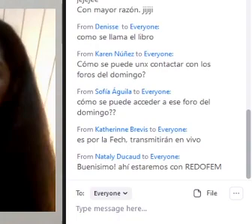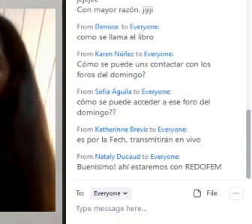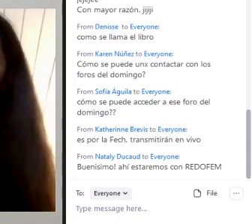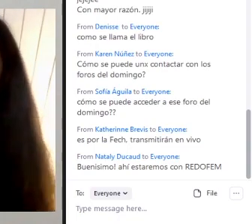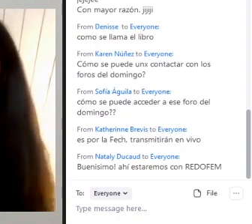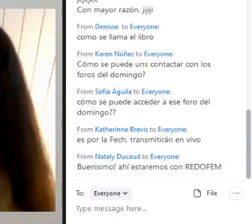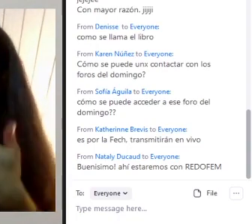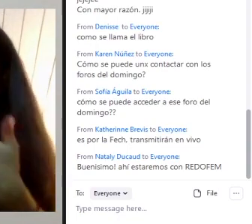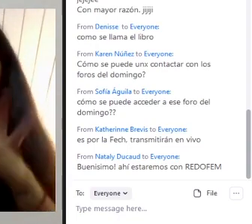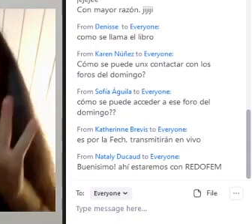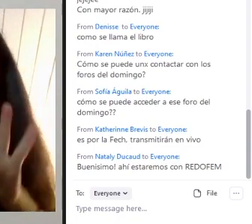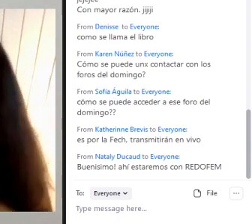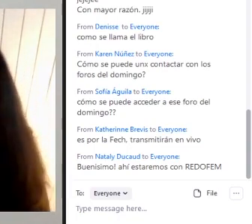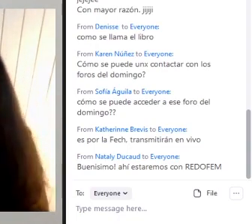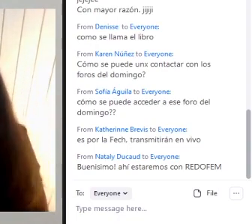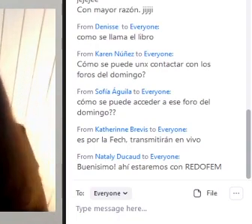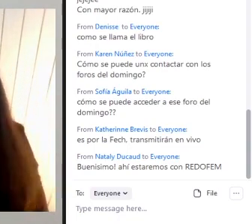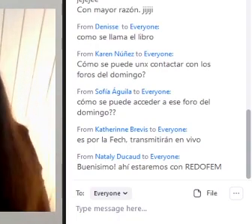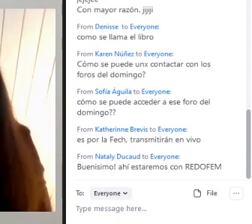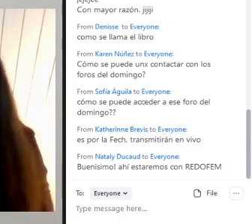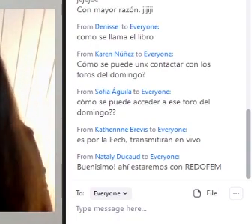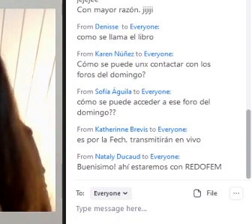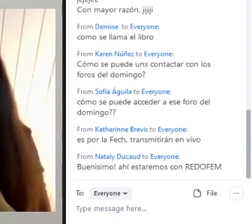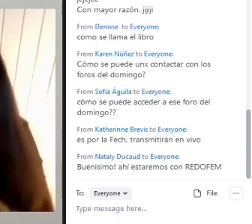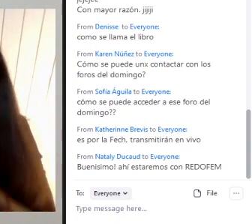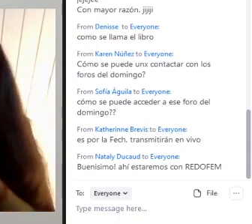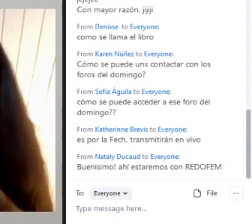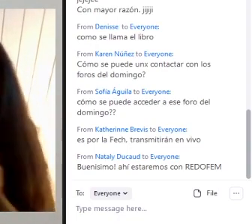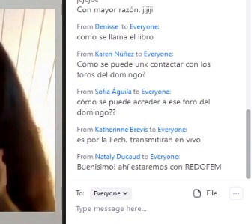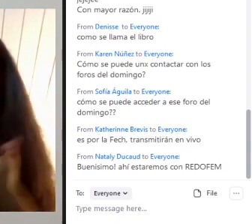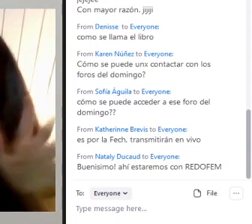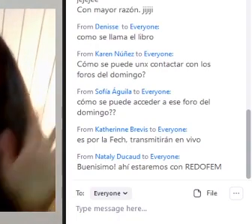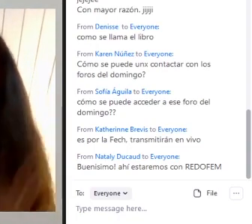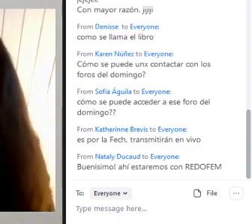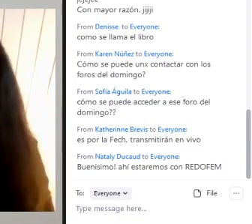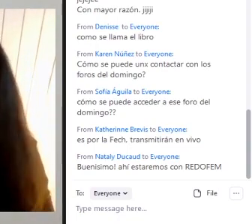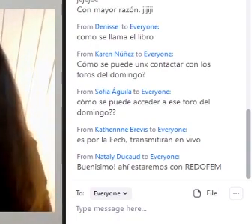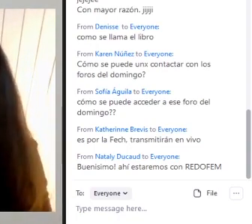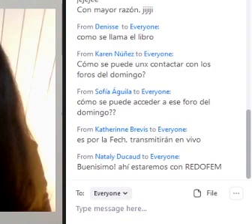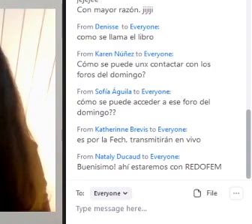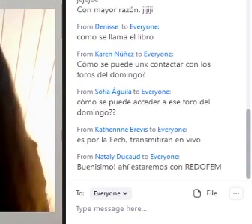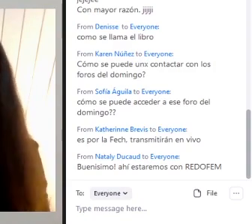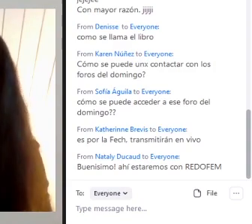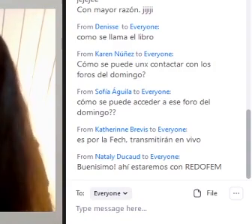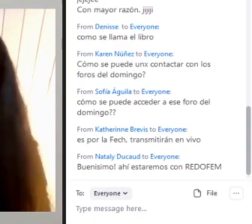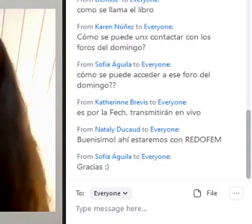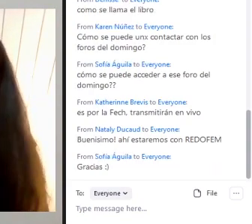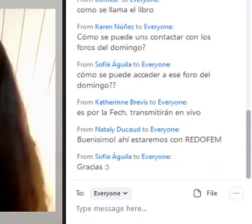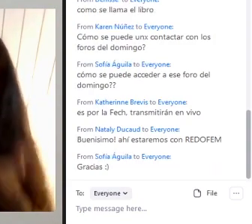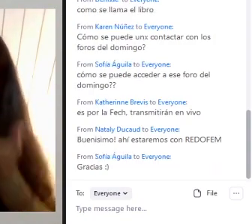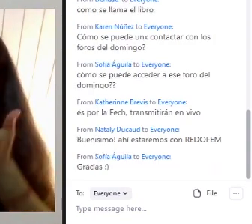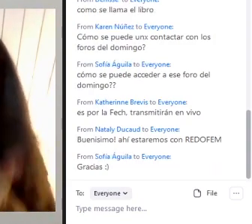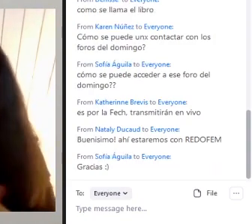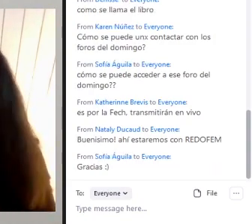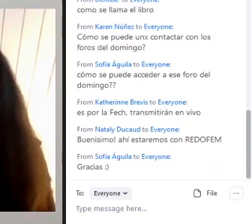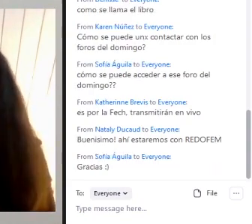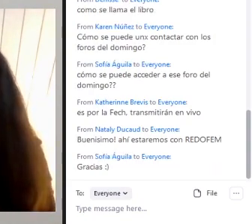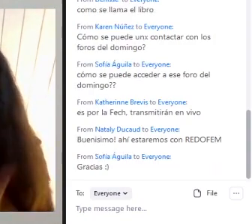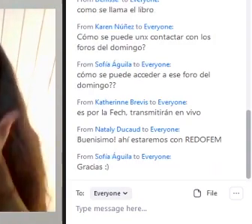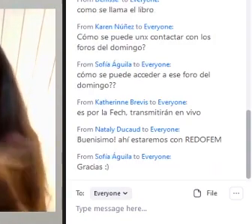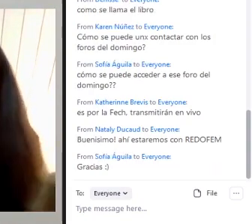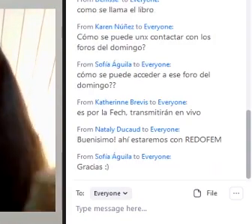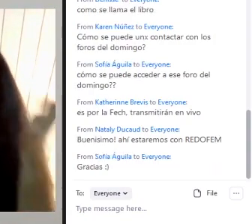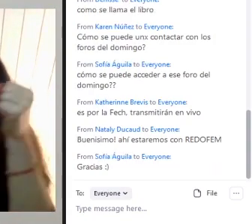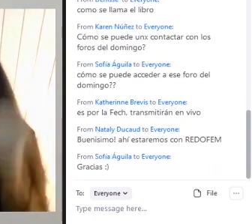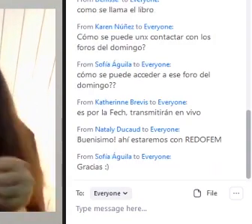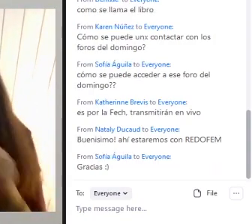sexo tengan O lo que sea Digamos Yo creo que Fundamental Transmitir en esa confianza En que todas y todos Pueden hacer lo que quieran